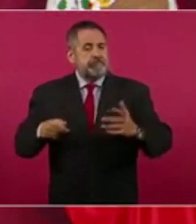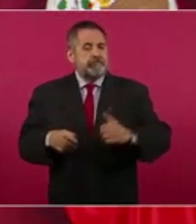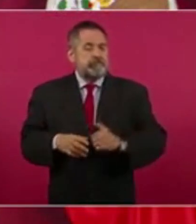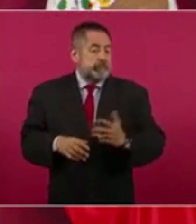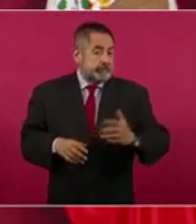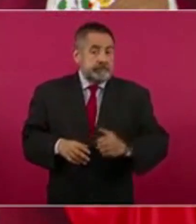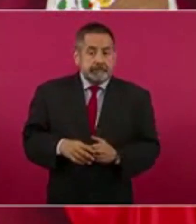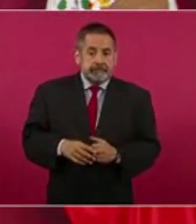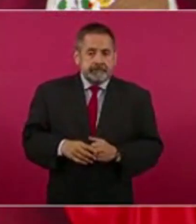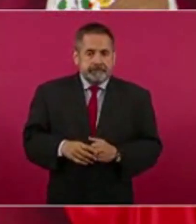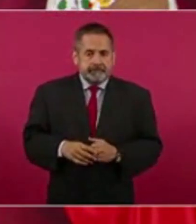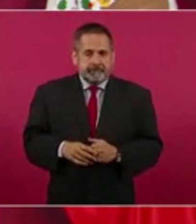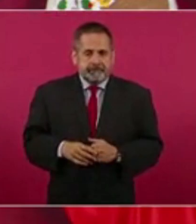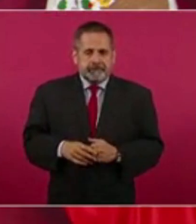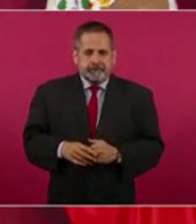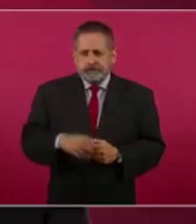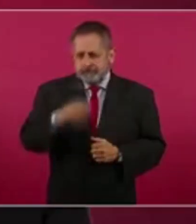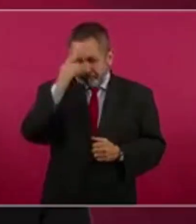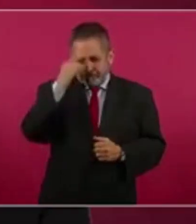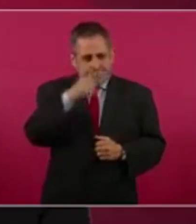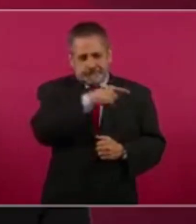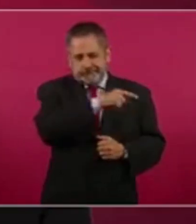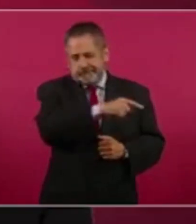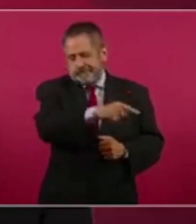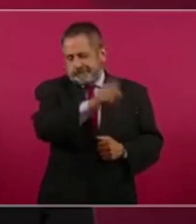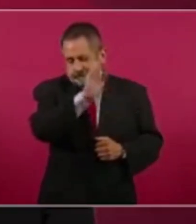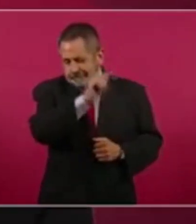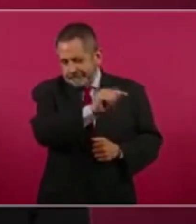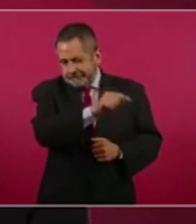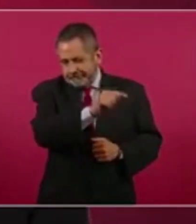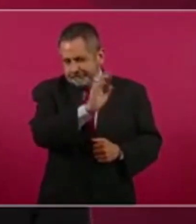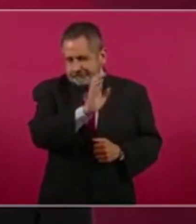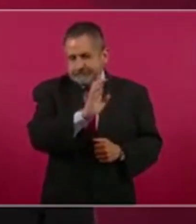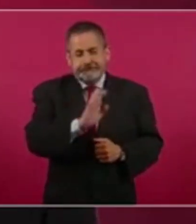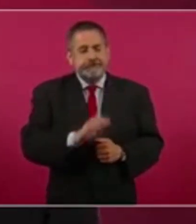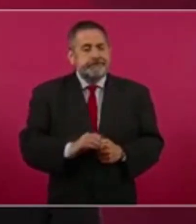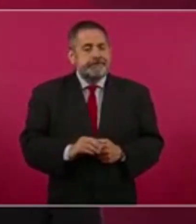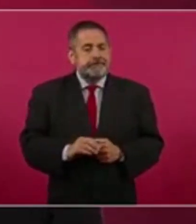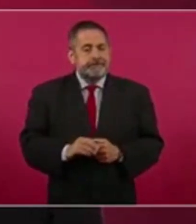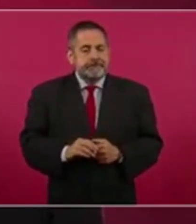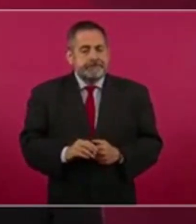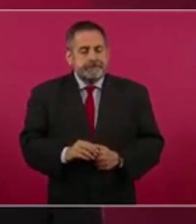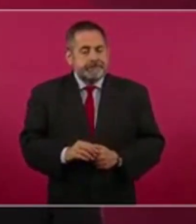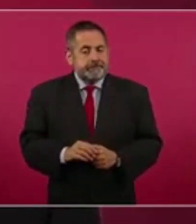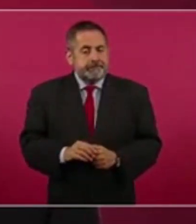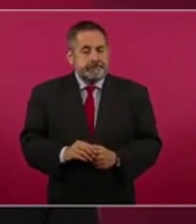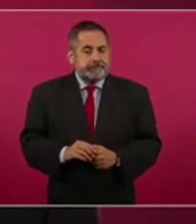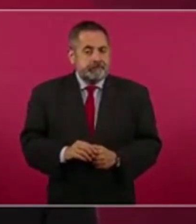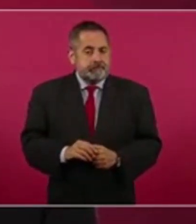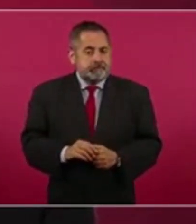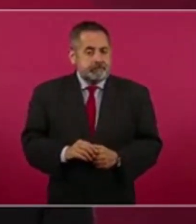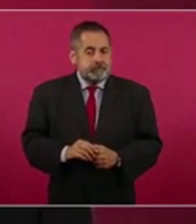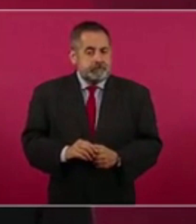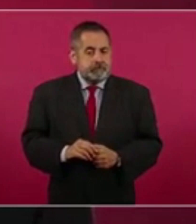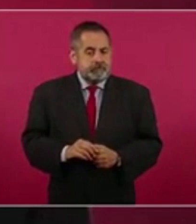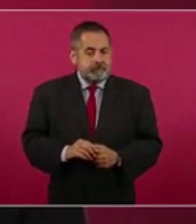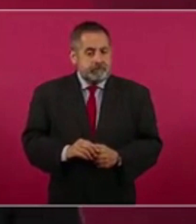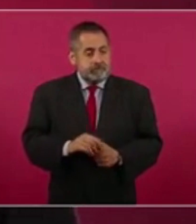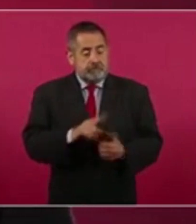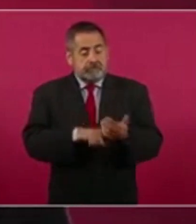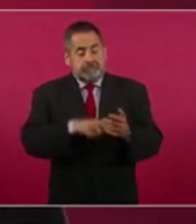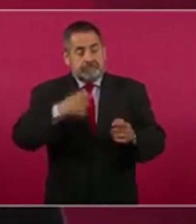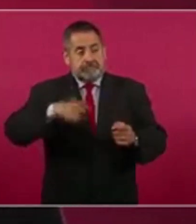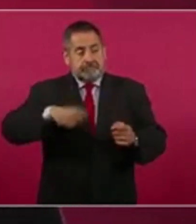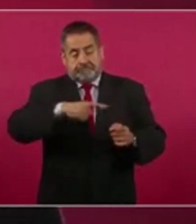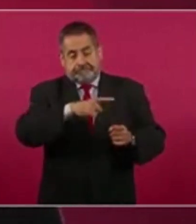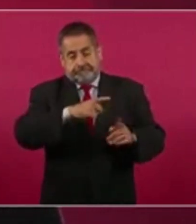Cuando uno de estos potentados